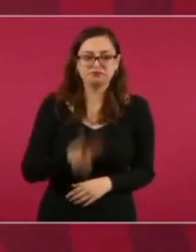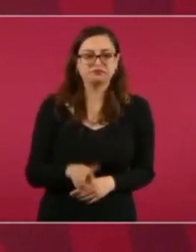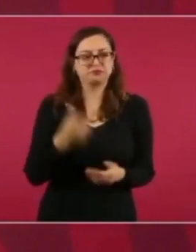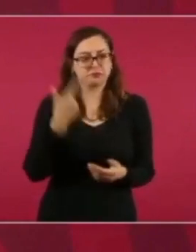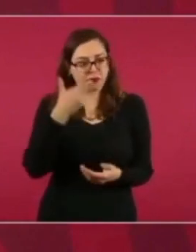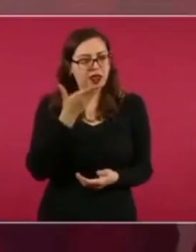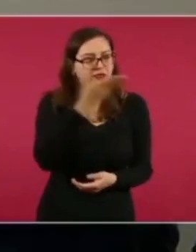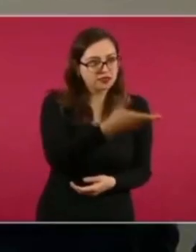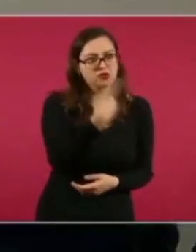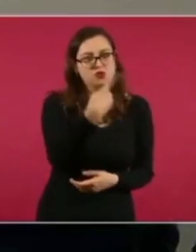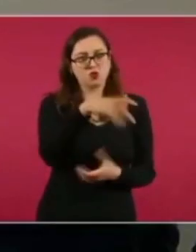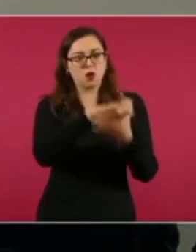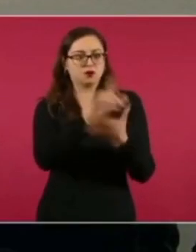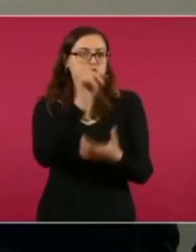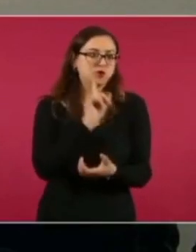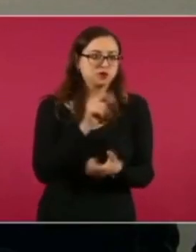ti, para Beatriz. Muchas gracias.